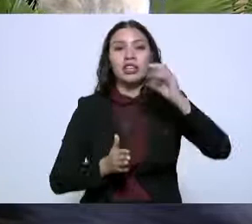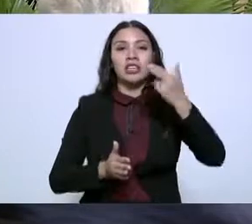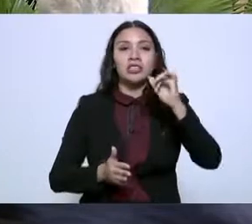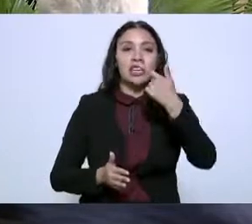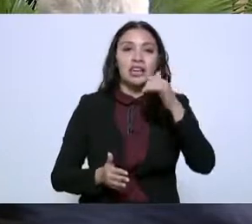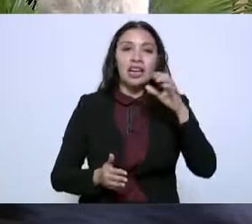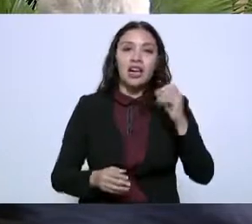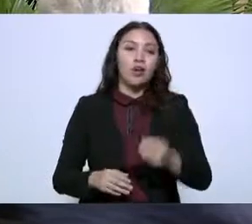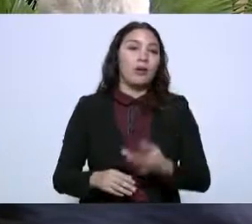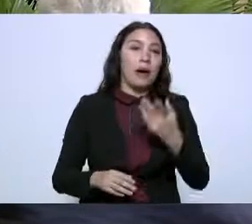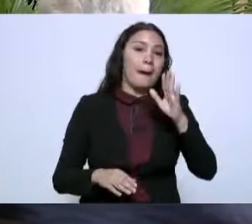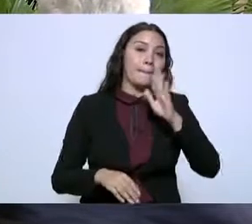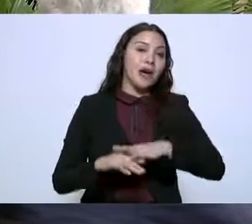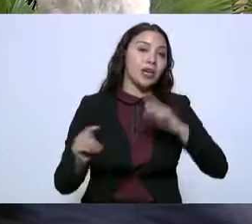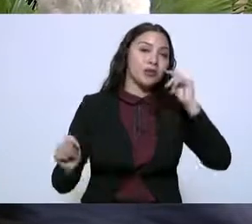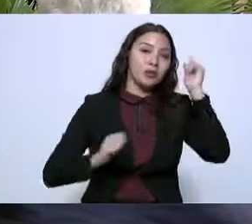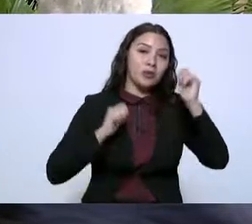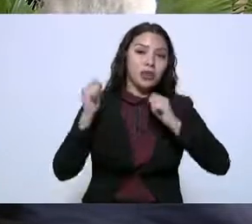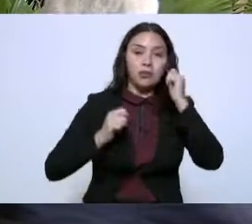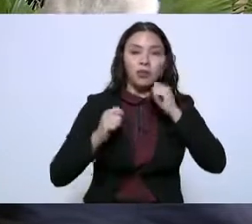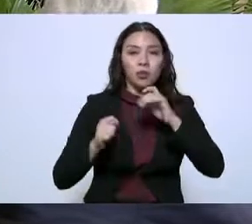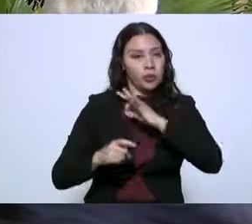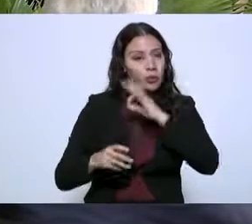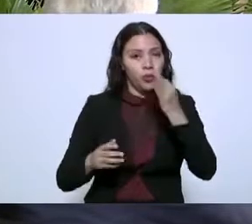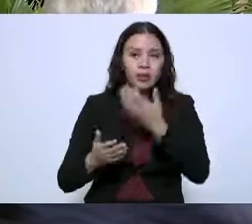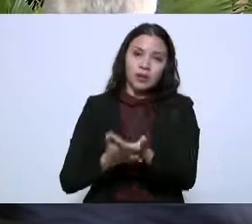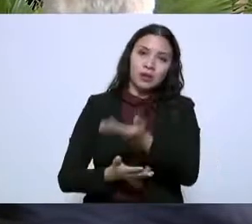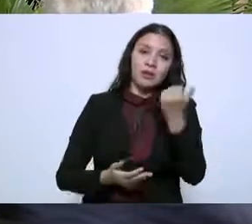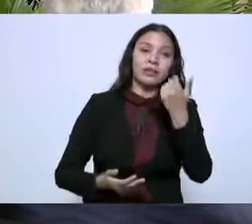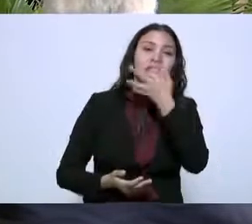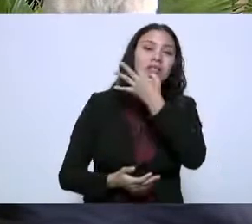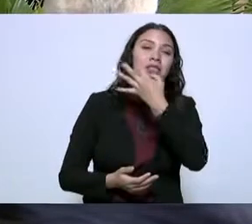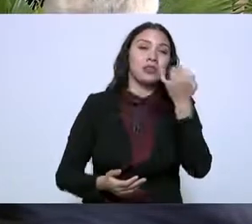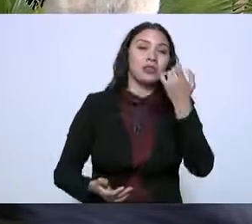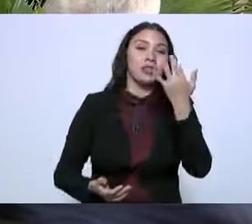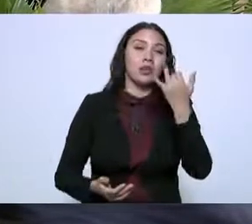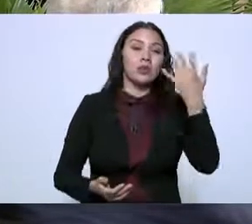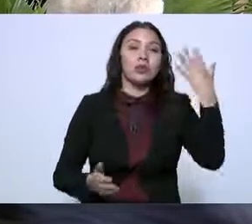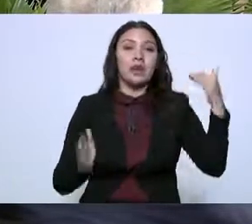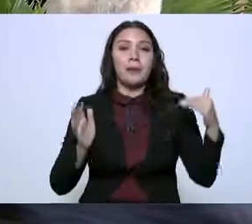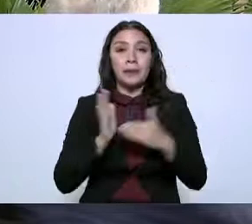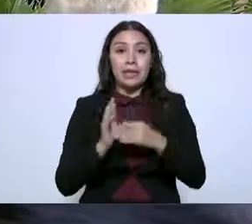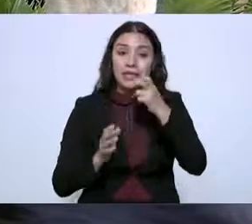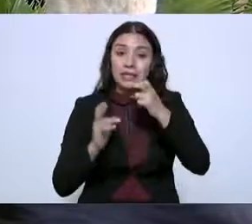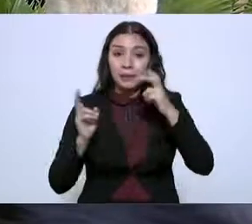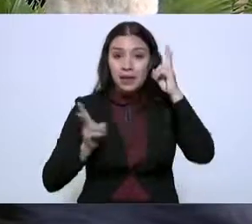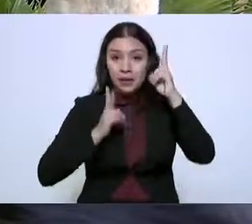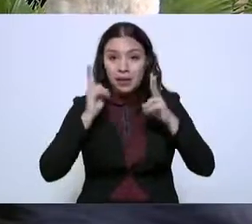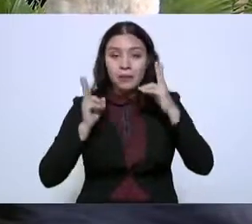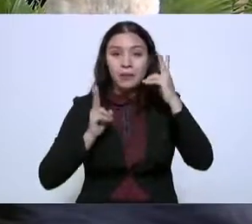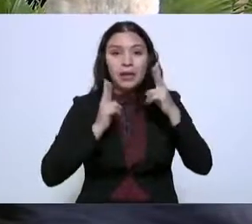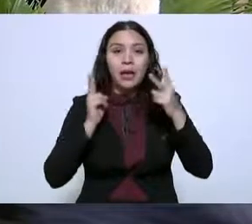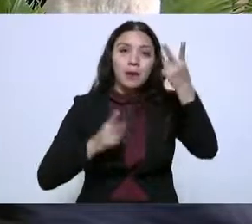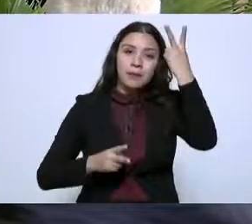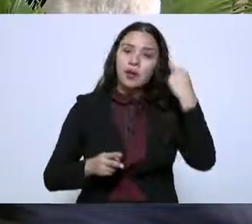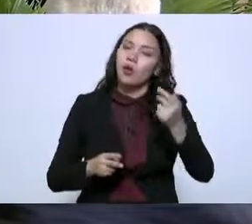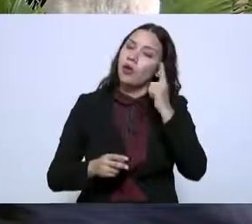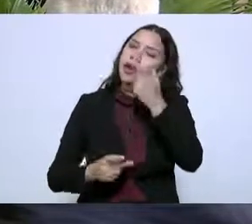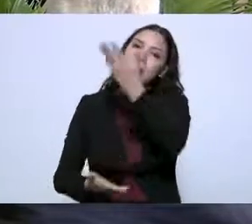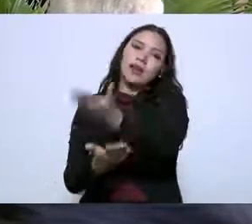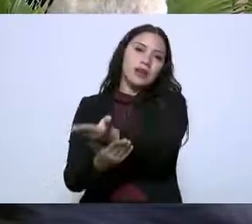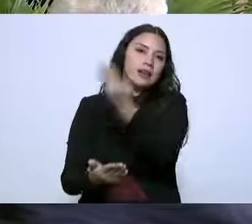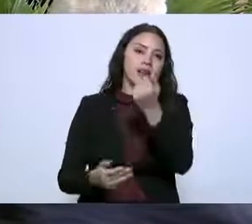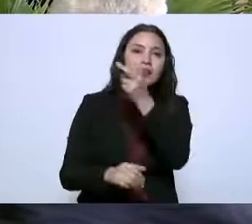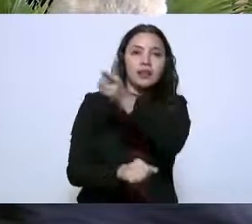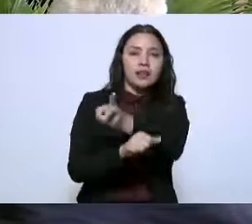turismo de alto poder adquisitivo son 750 mil turistas que trae este agente de viajes a donde habremos de invitar también